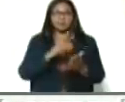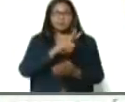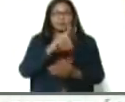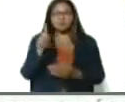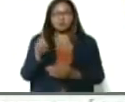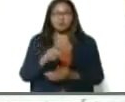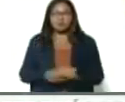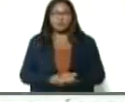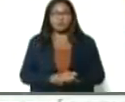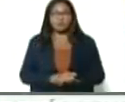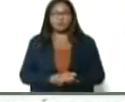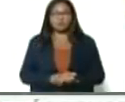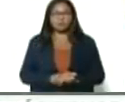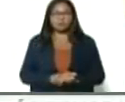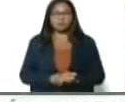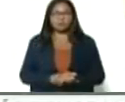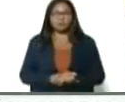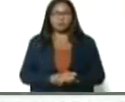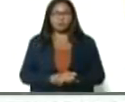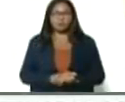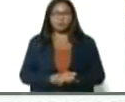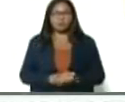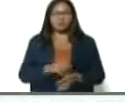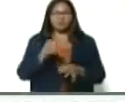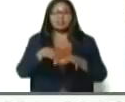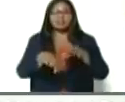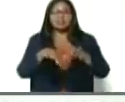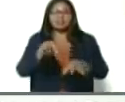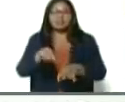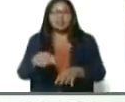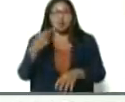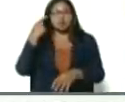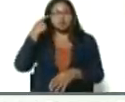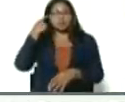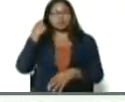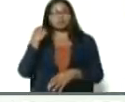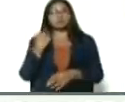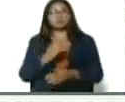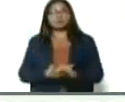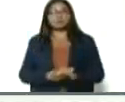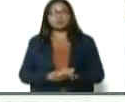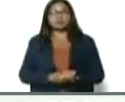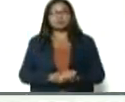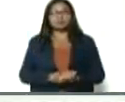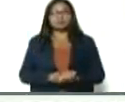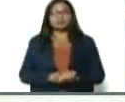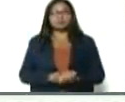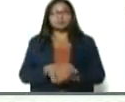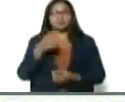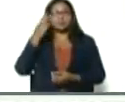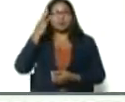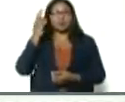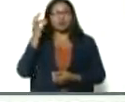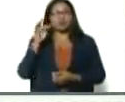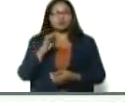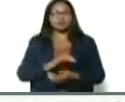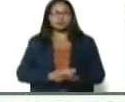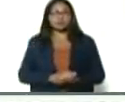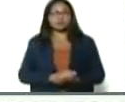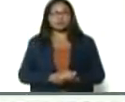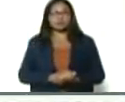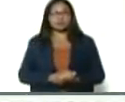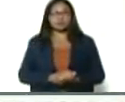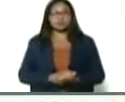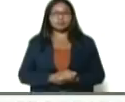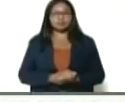en la cosecha del frijol chino, allá está la gobernadora, Margot Godoy, con un conjunto de